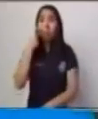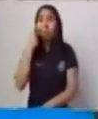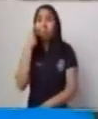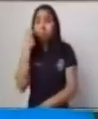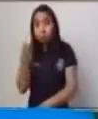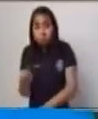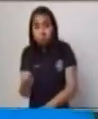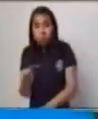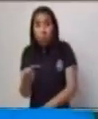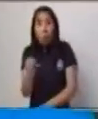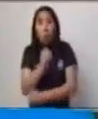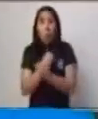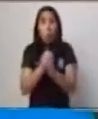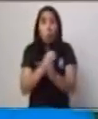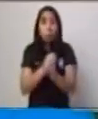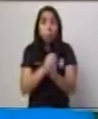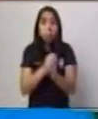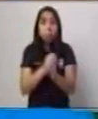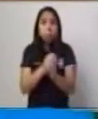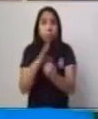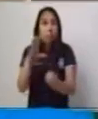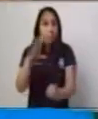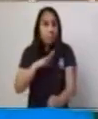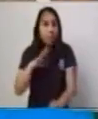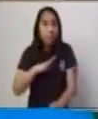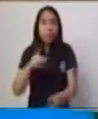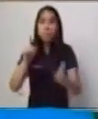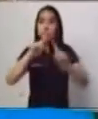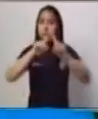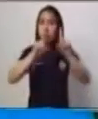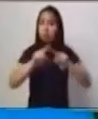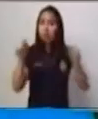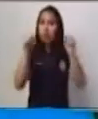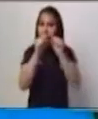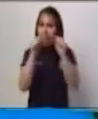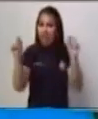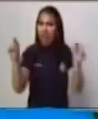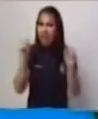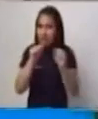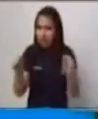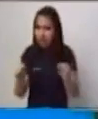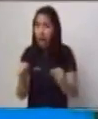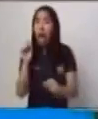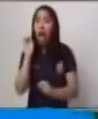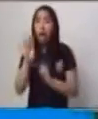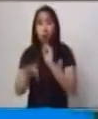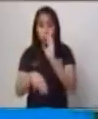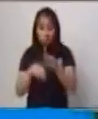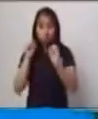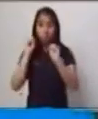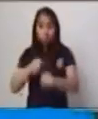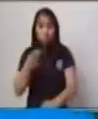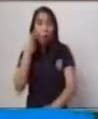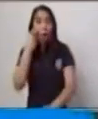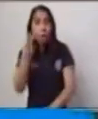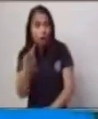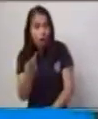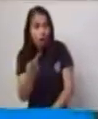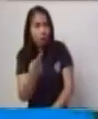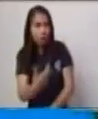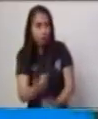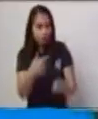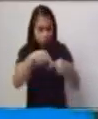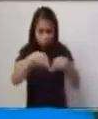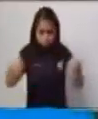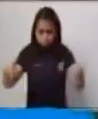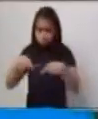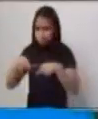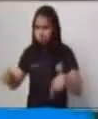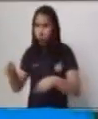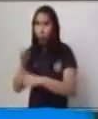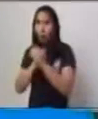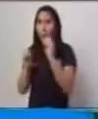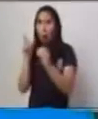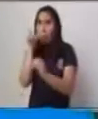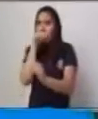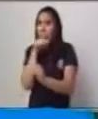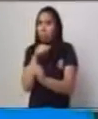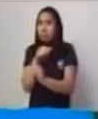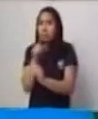Las utilizamos para andar, las utilizamos para comer y tienen una gran cantidad de aplicaciones.